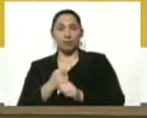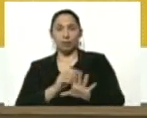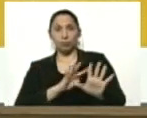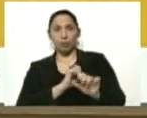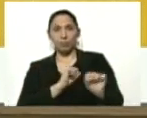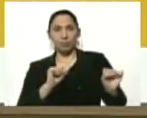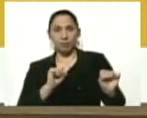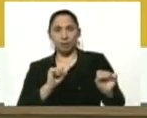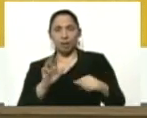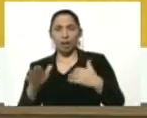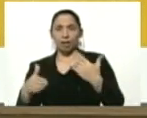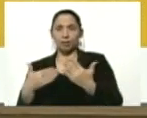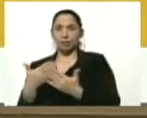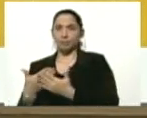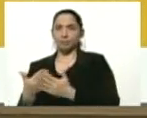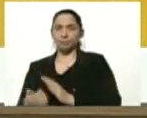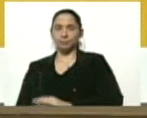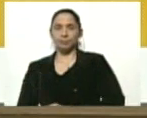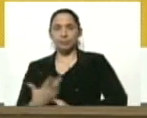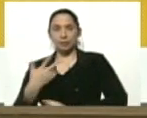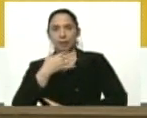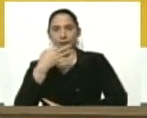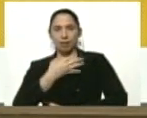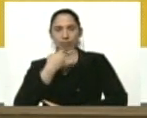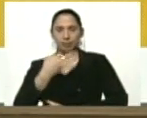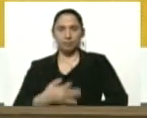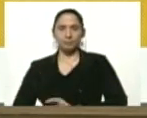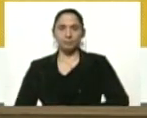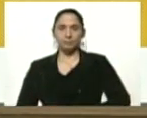de la mañana a 3 de la tarde.